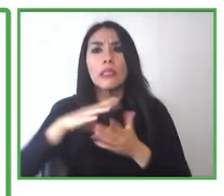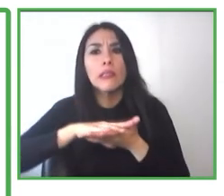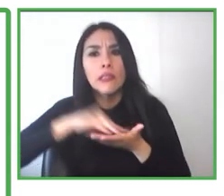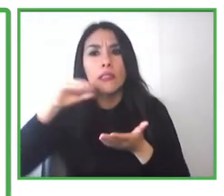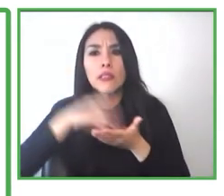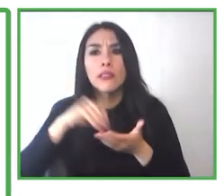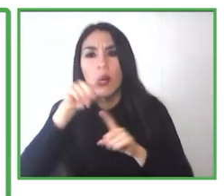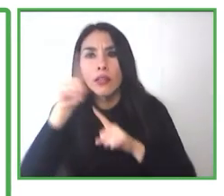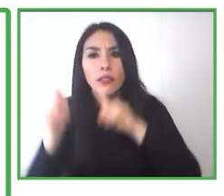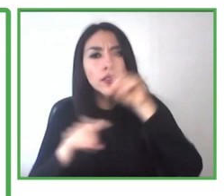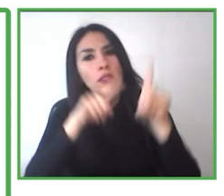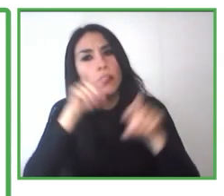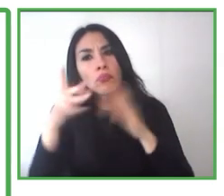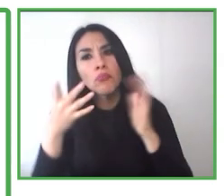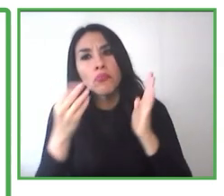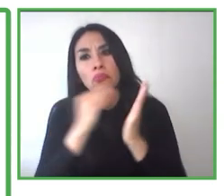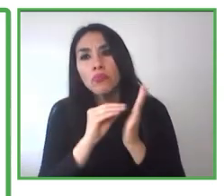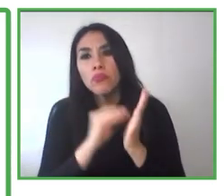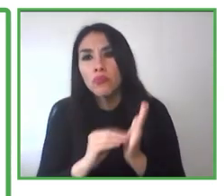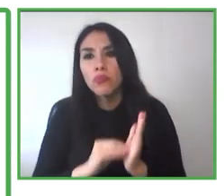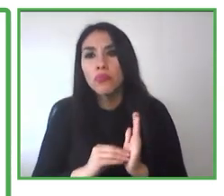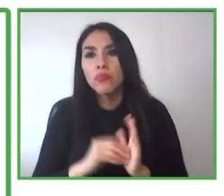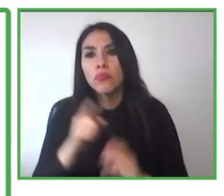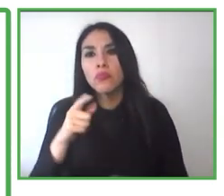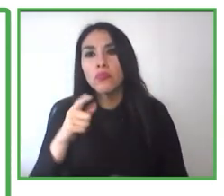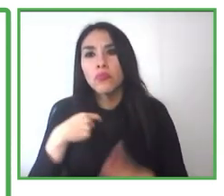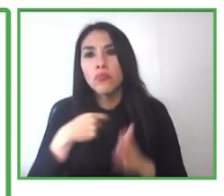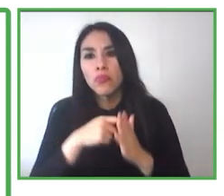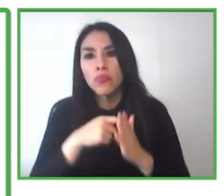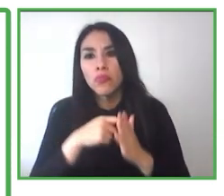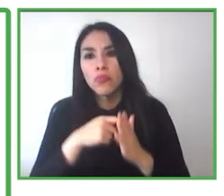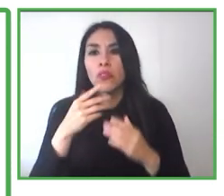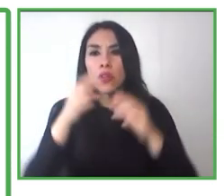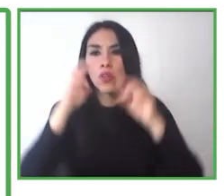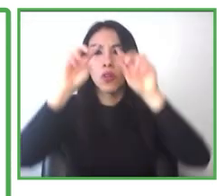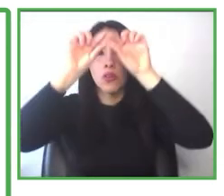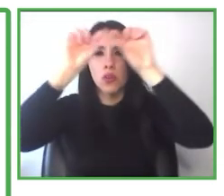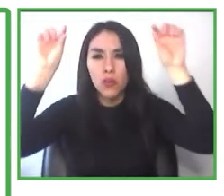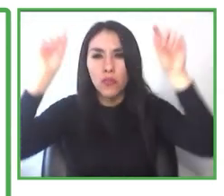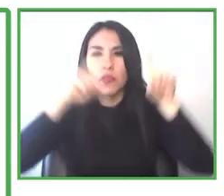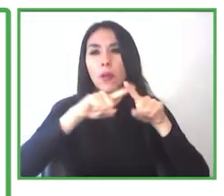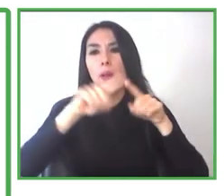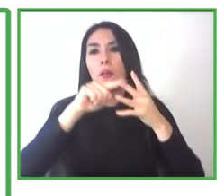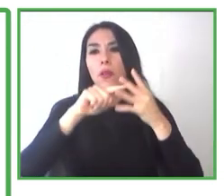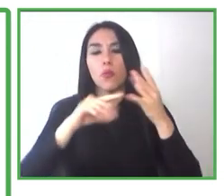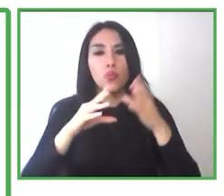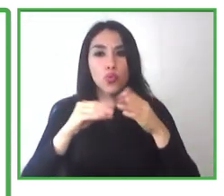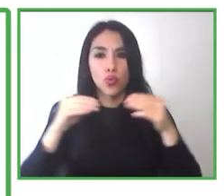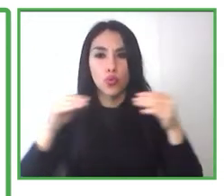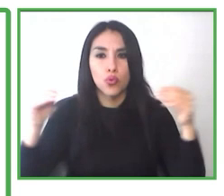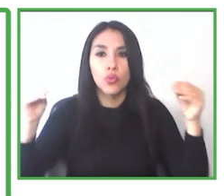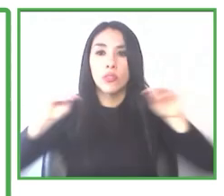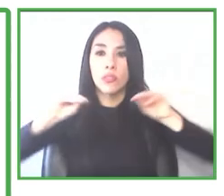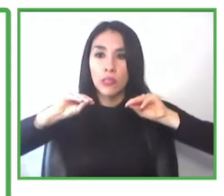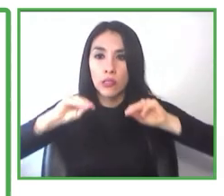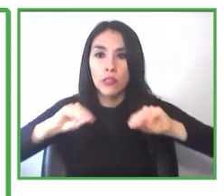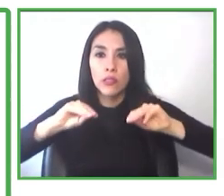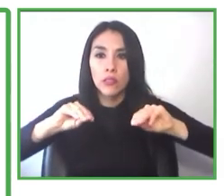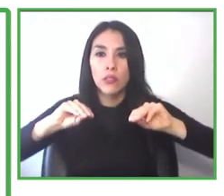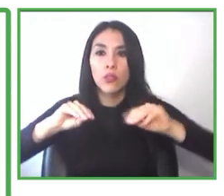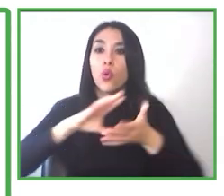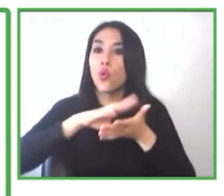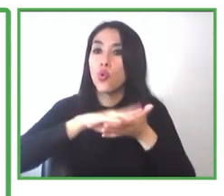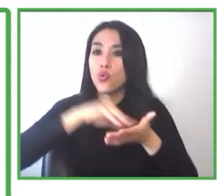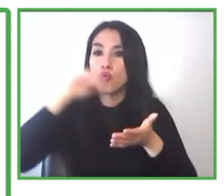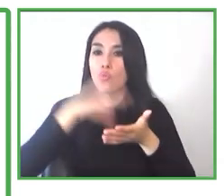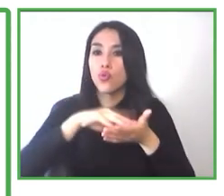etc. Es toda una asesoría en temáticas de empleabilidad y las búsquedas de empleo. Y una vez que esta persona está habilitada